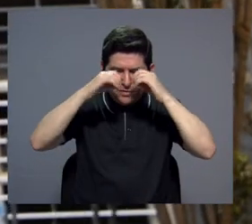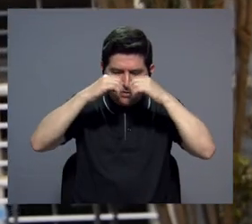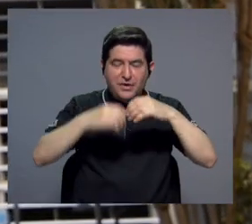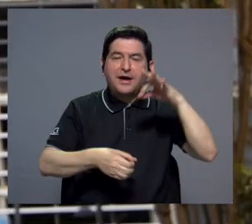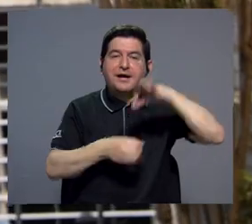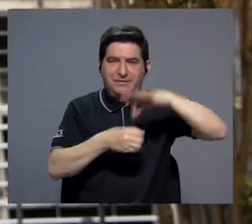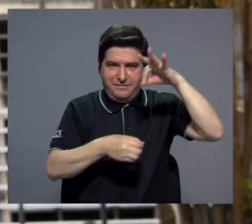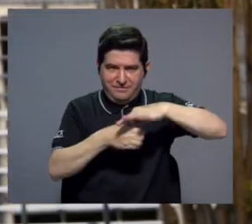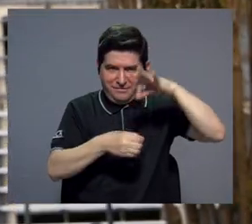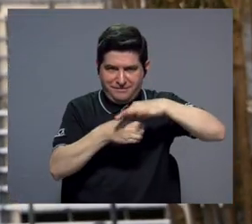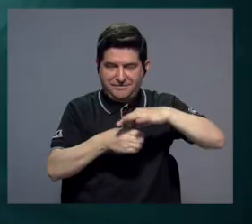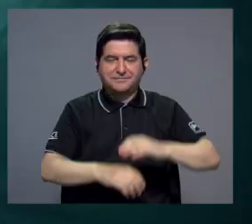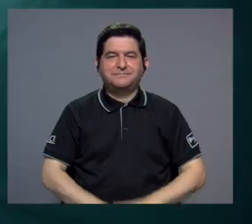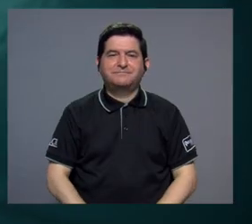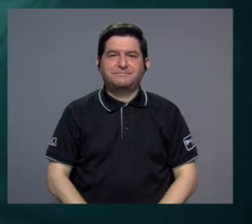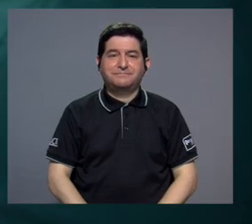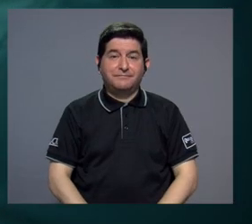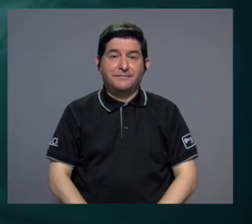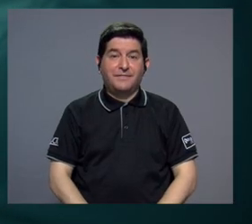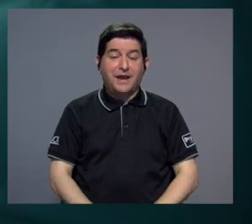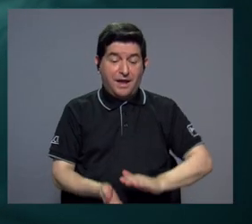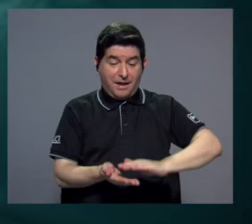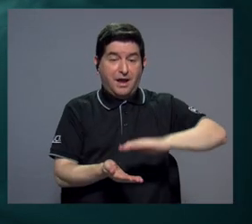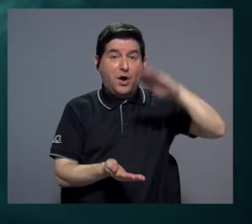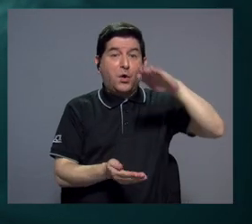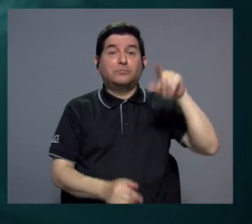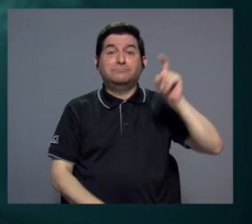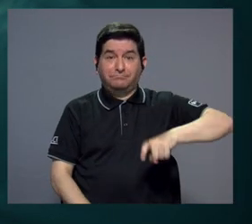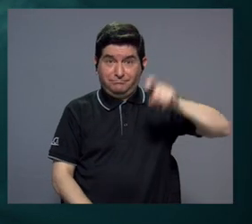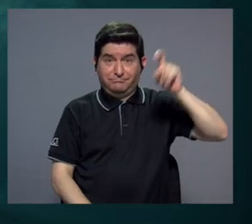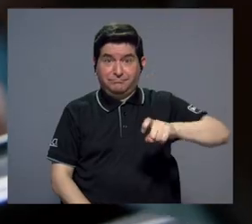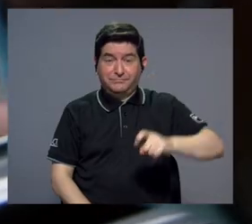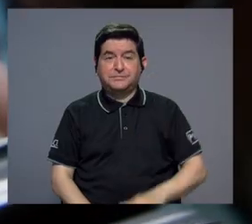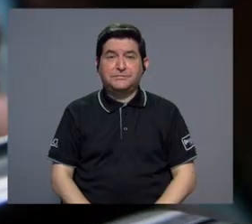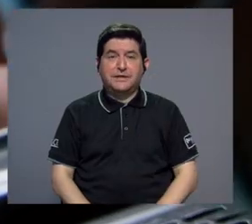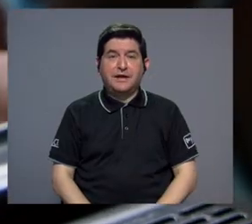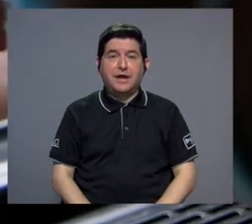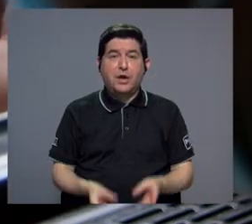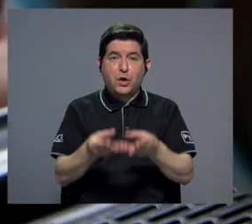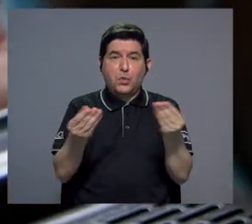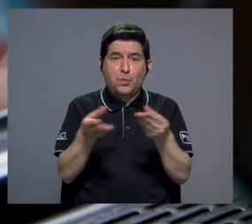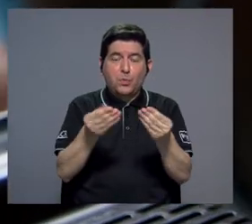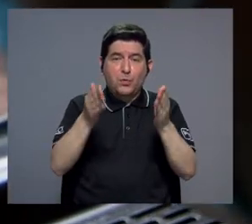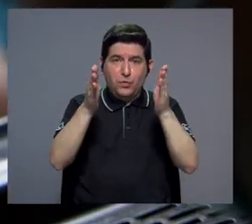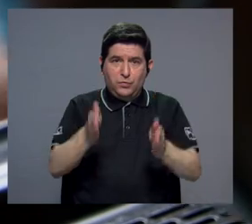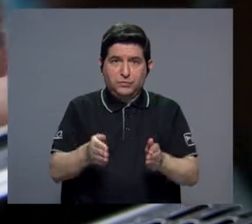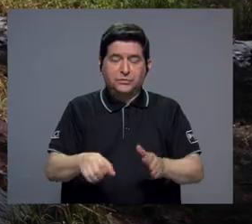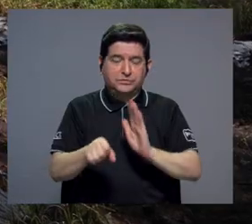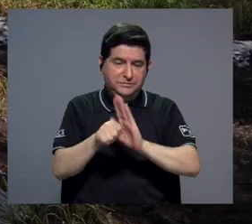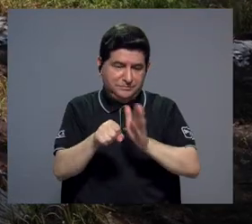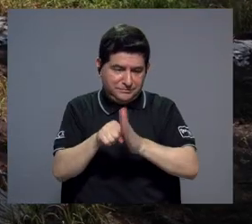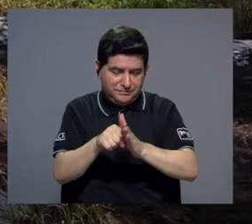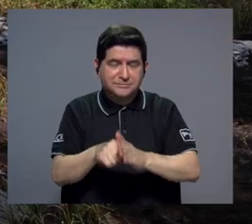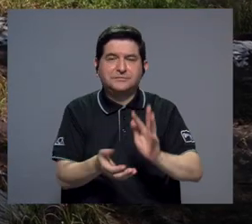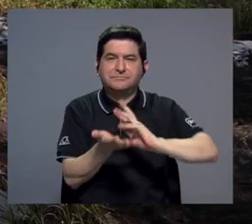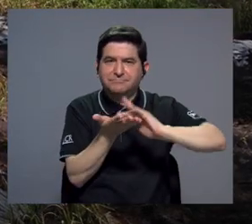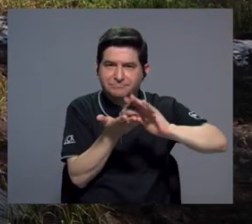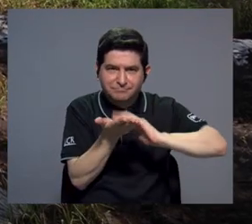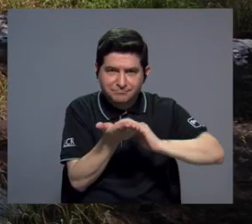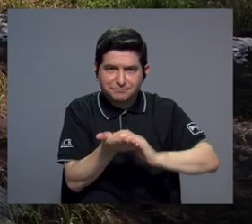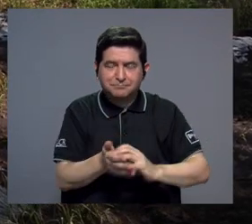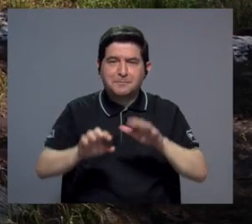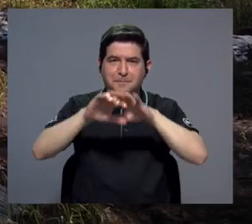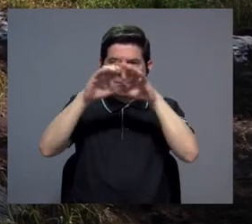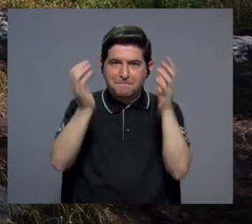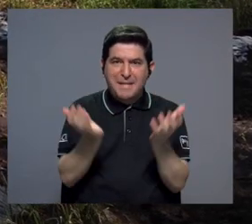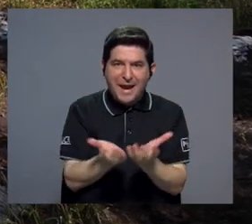laboratorio de microbiología agrícola. Entonces ha ido aumentando la necesidad en los cañeros, en los arroceros,